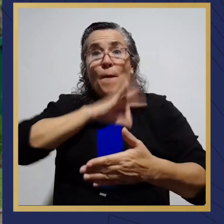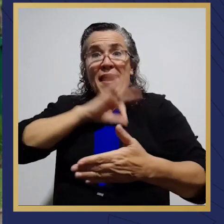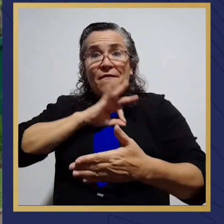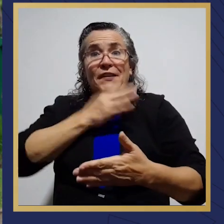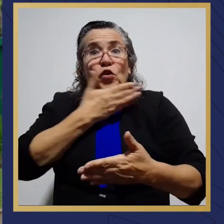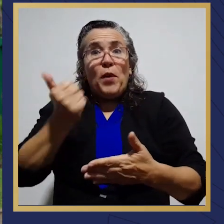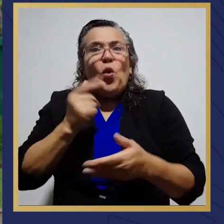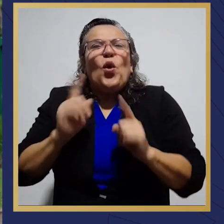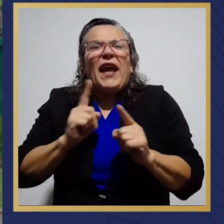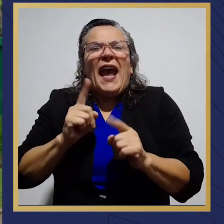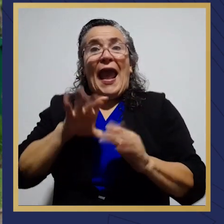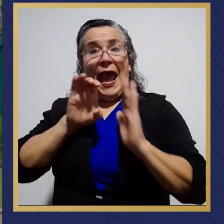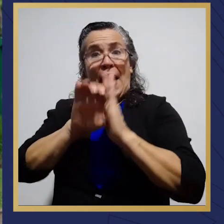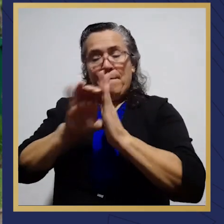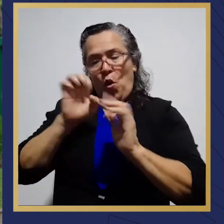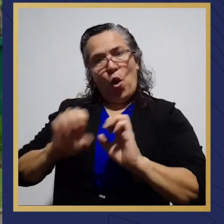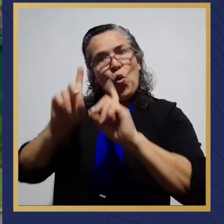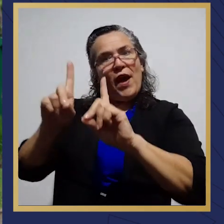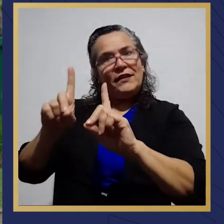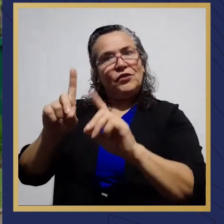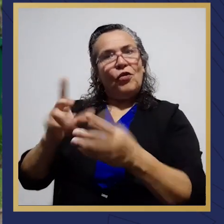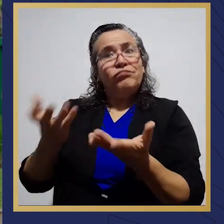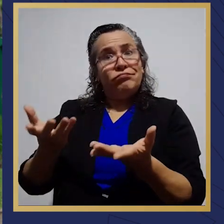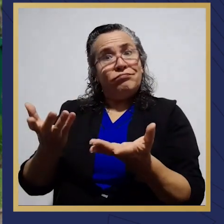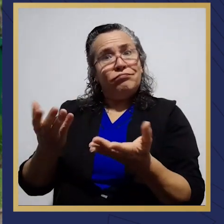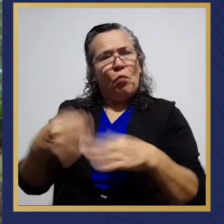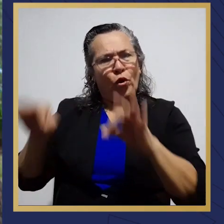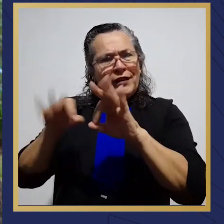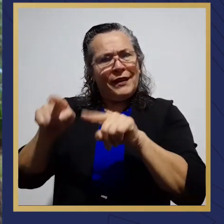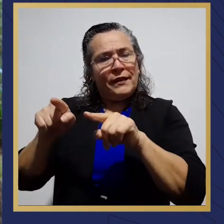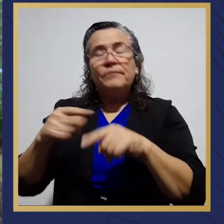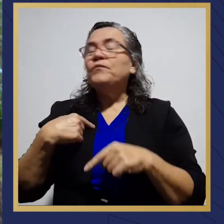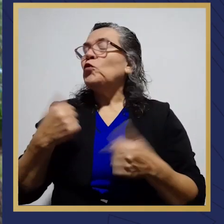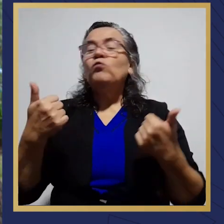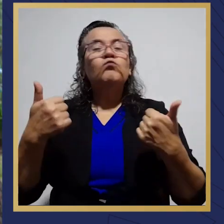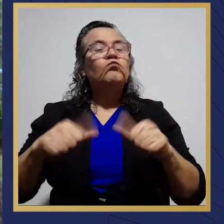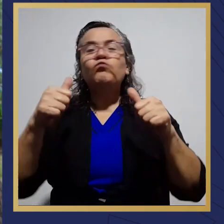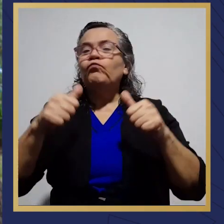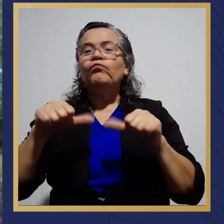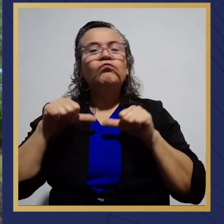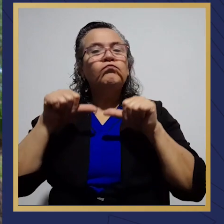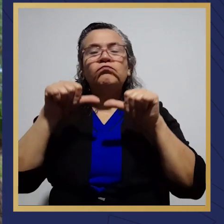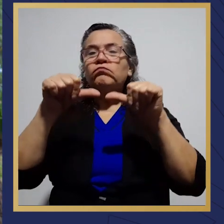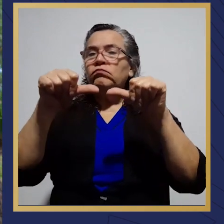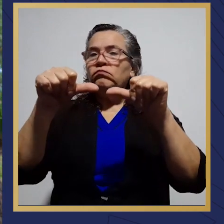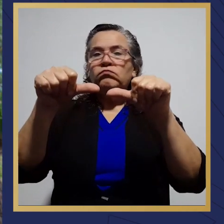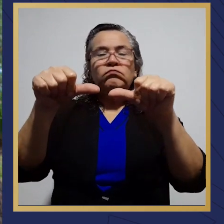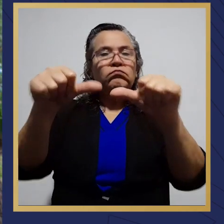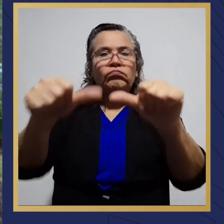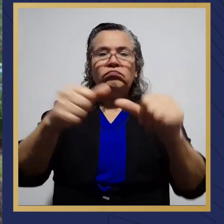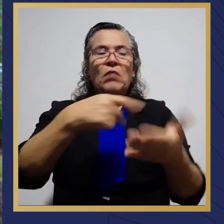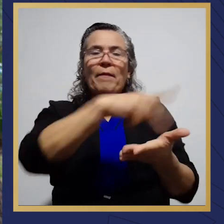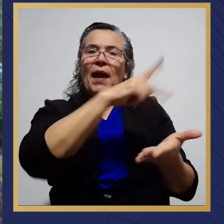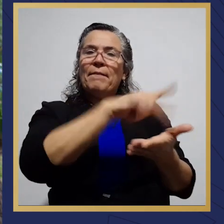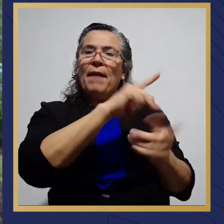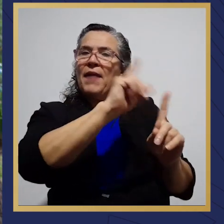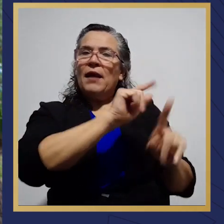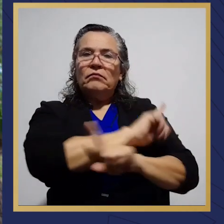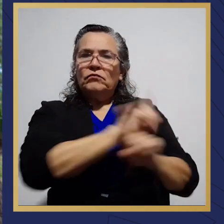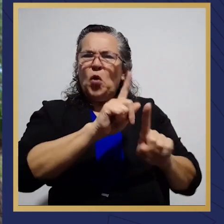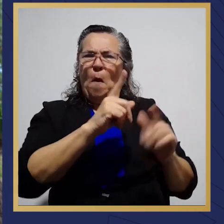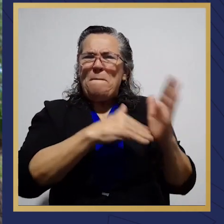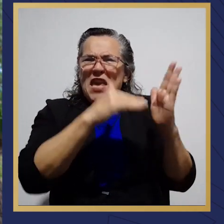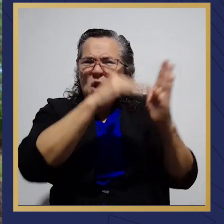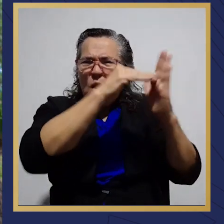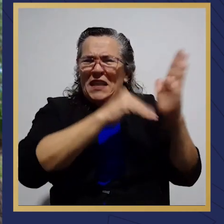beneficiar lo que son escuelas, por ejemplo, la educación, que es muy importante. Yo no estoy de acuerdo en que se continúen pagando